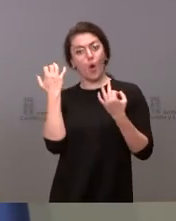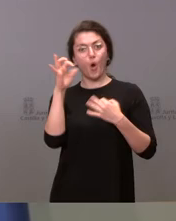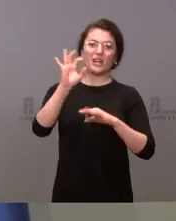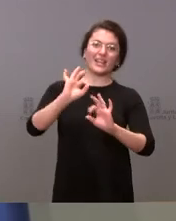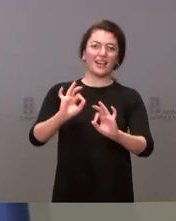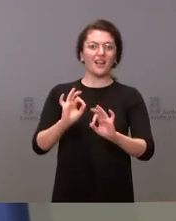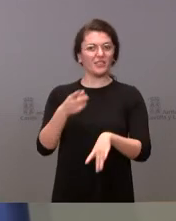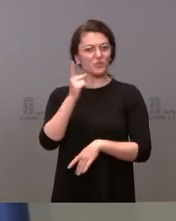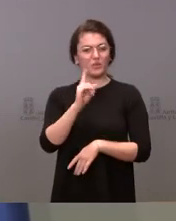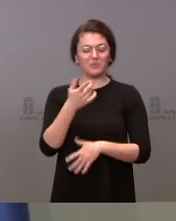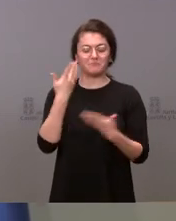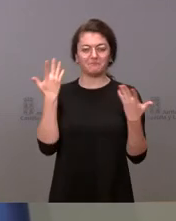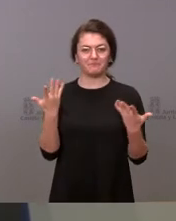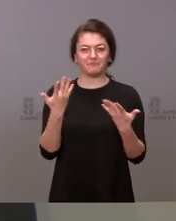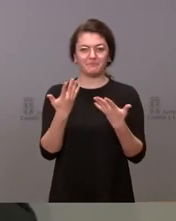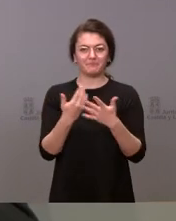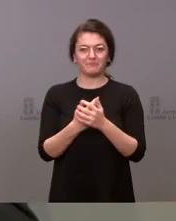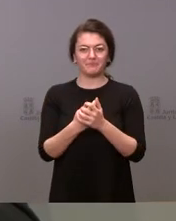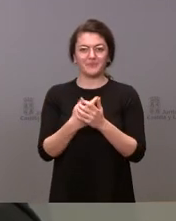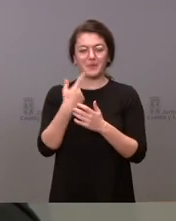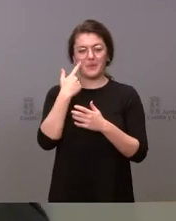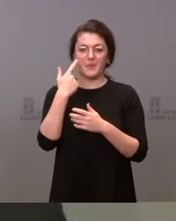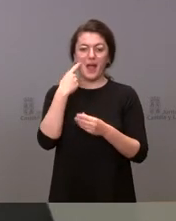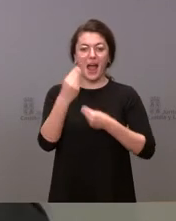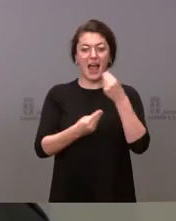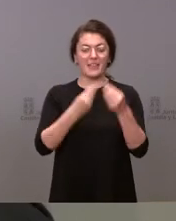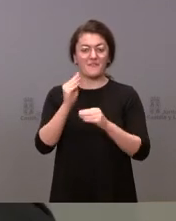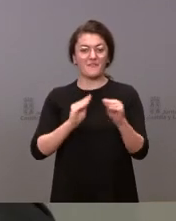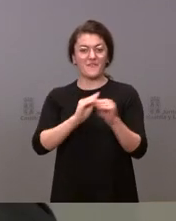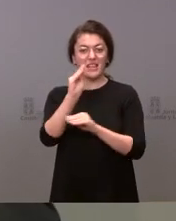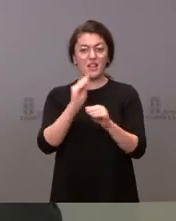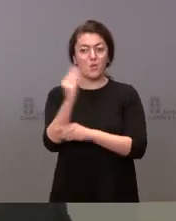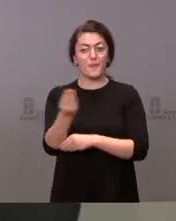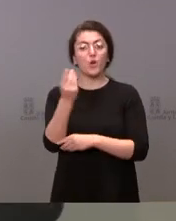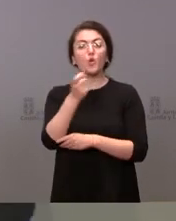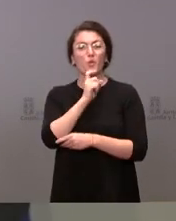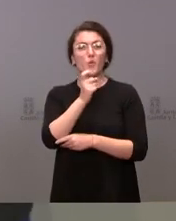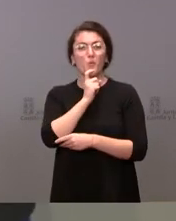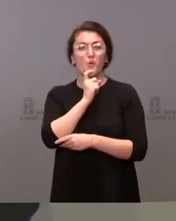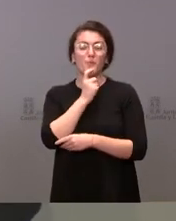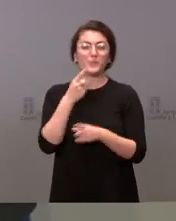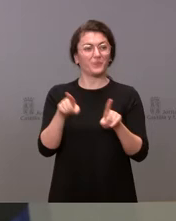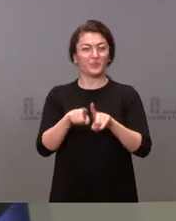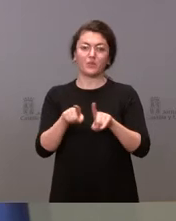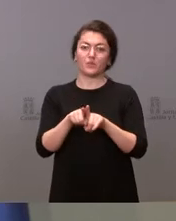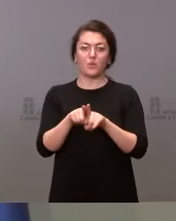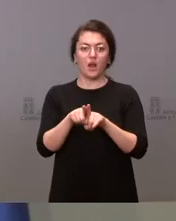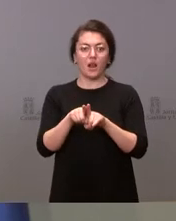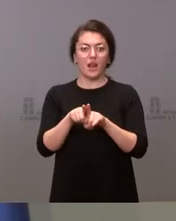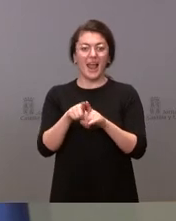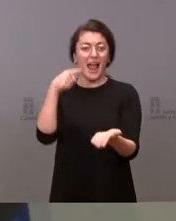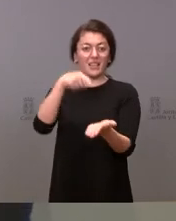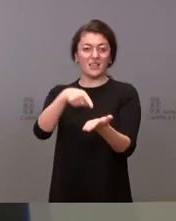de mejorar la financiación que se les ocurre es aumentar los impuestos,